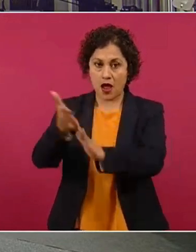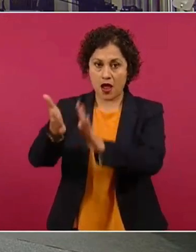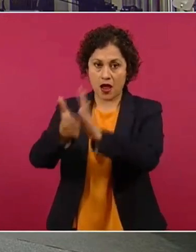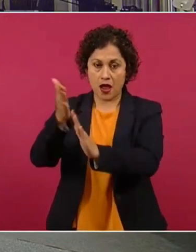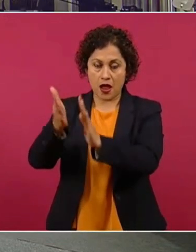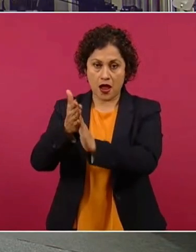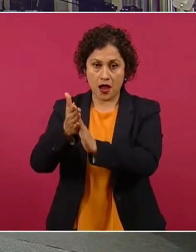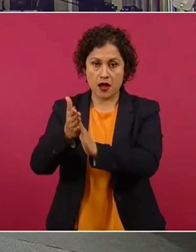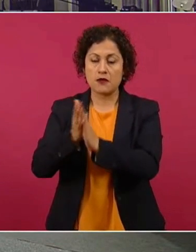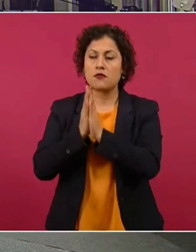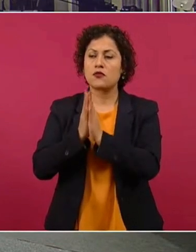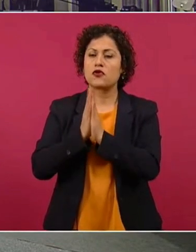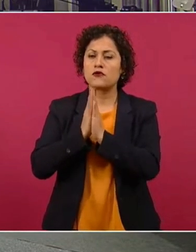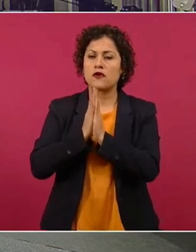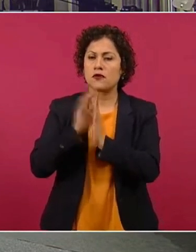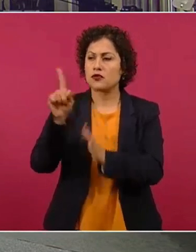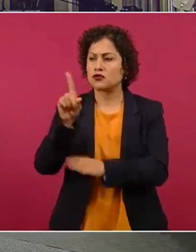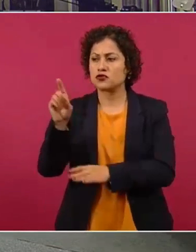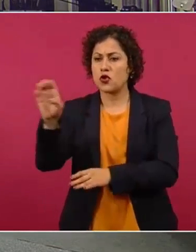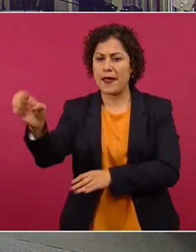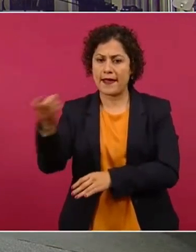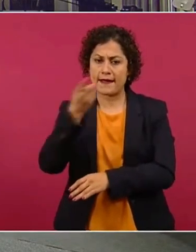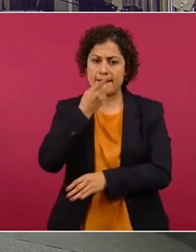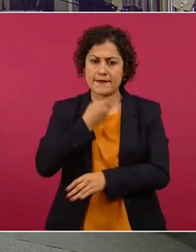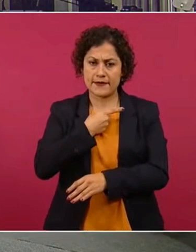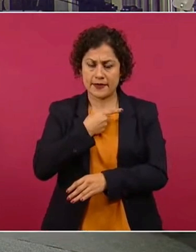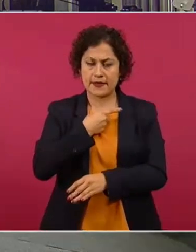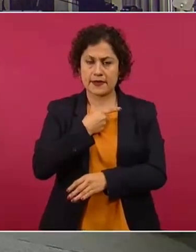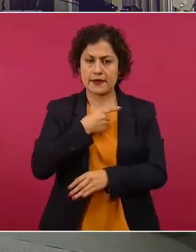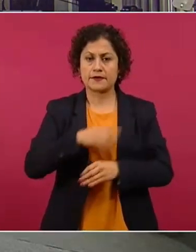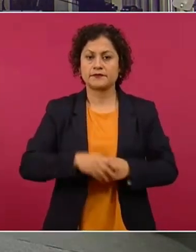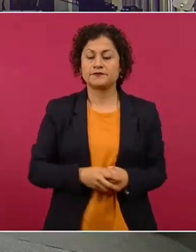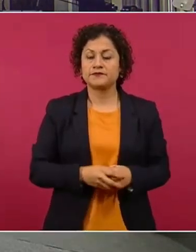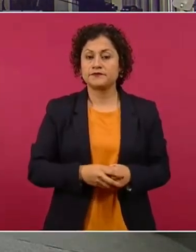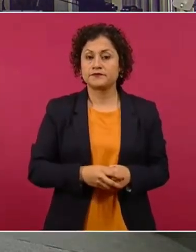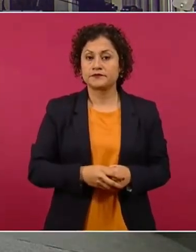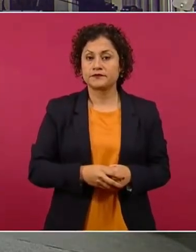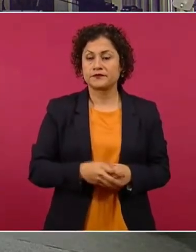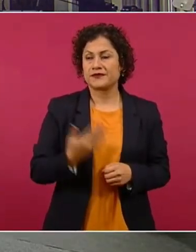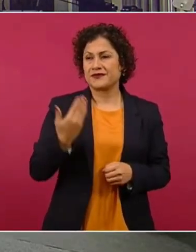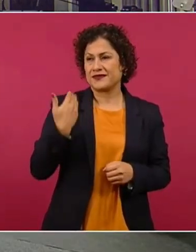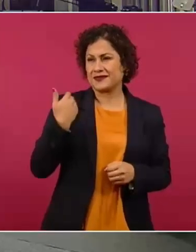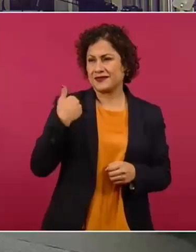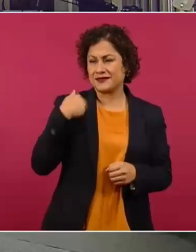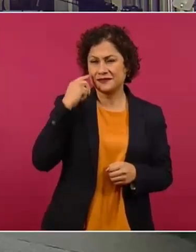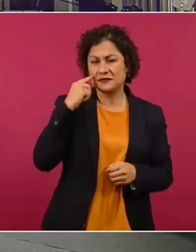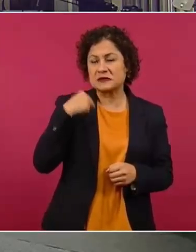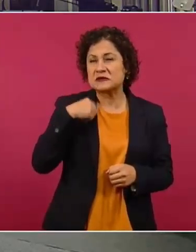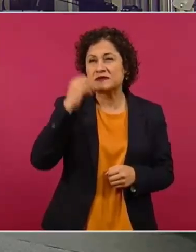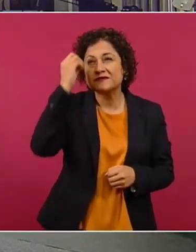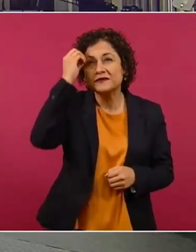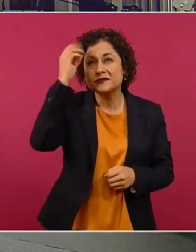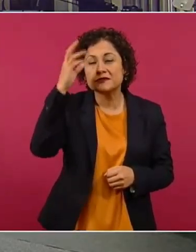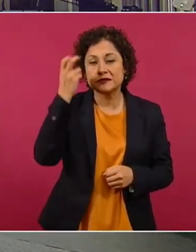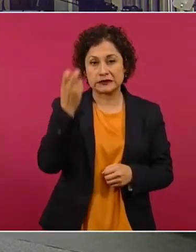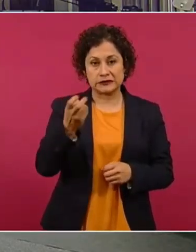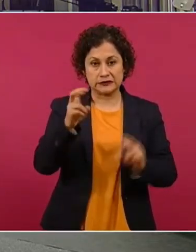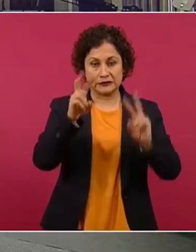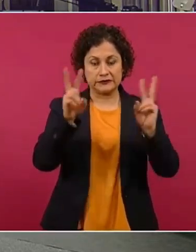que si nos puede dar informe. De lo que vimos recientemente es que no me acuerdo sobre eso.